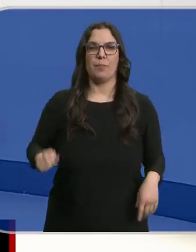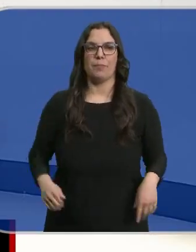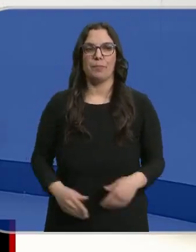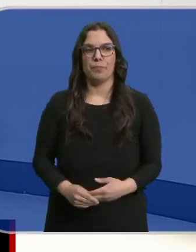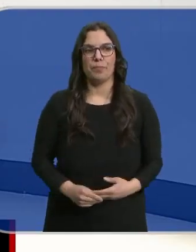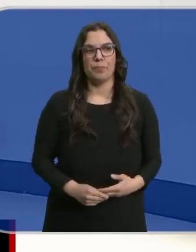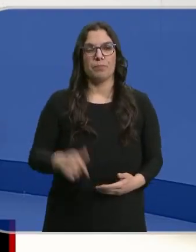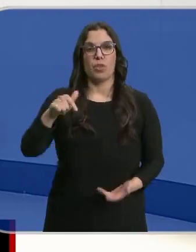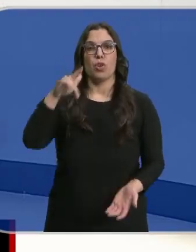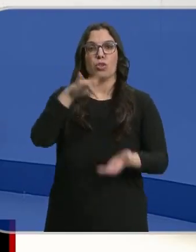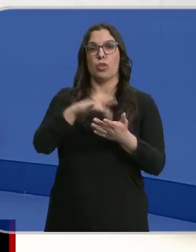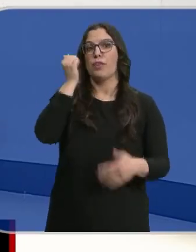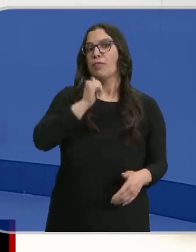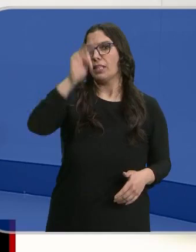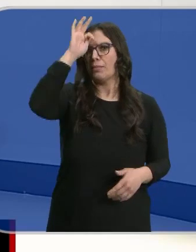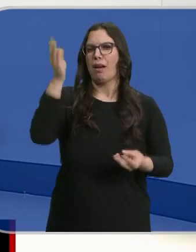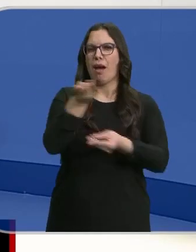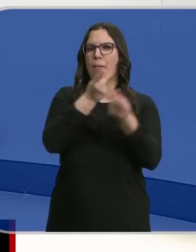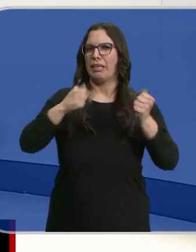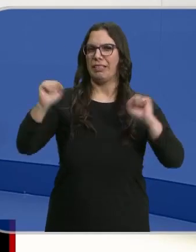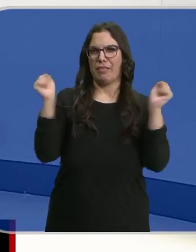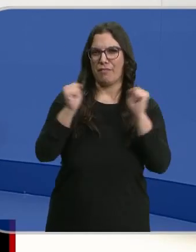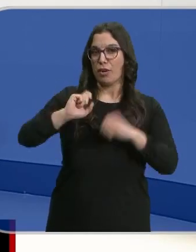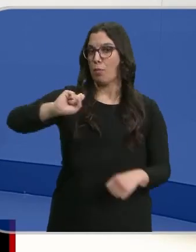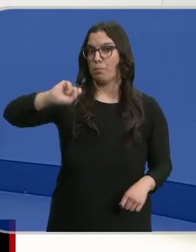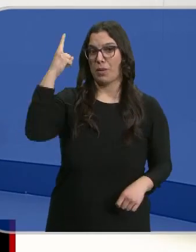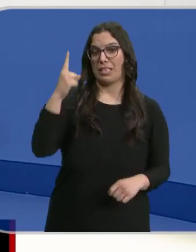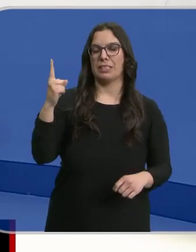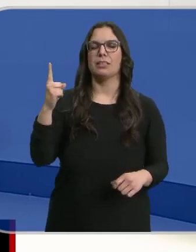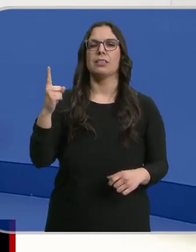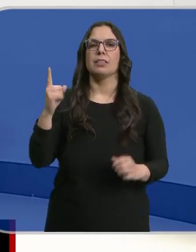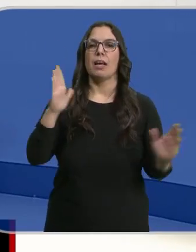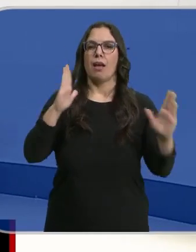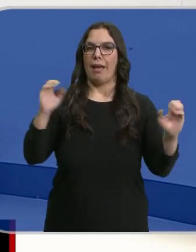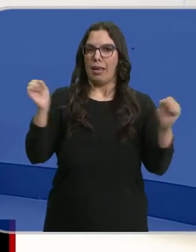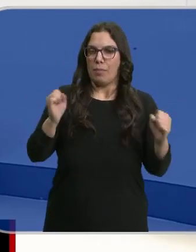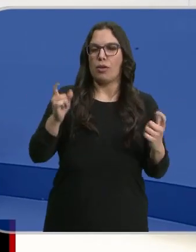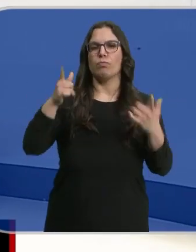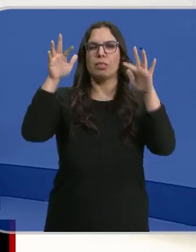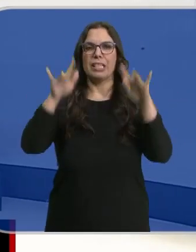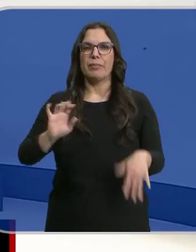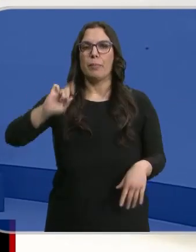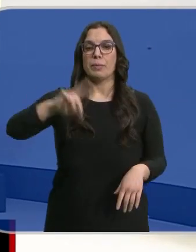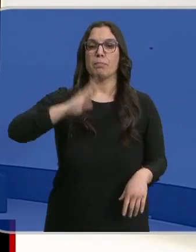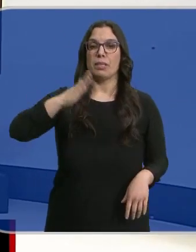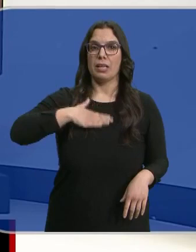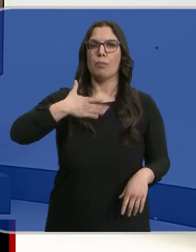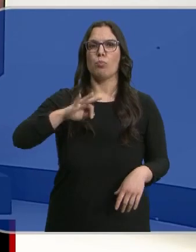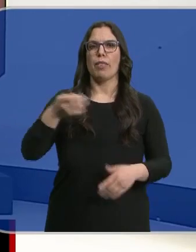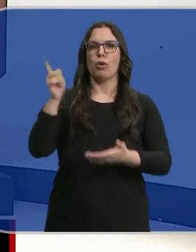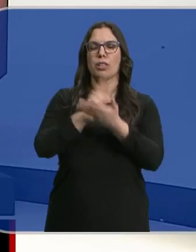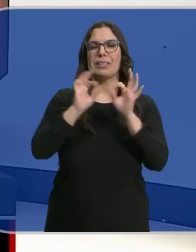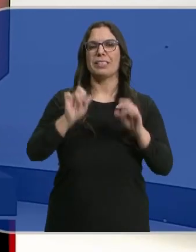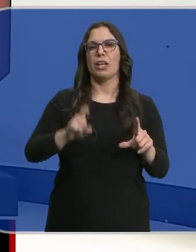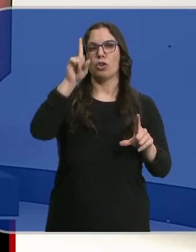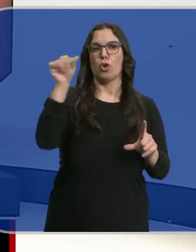Se presenta un fin de semana de ambiente muy frío, sin duda el más frío del invierno todavía. Y con esa nieve, sobre todo mañana, que podría volver